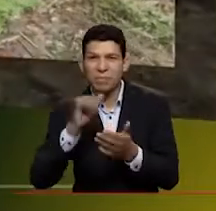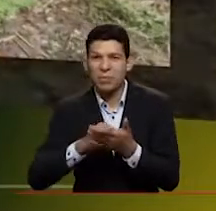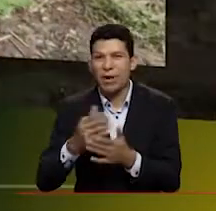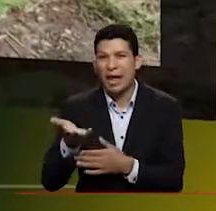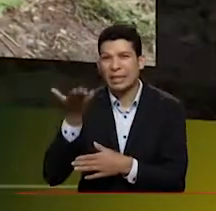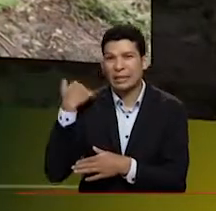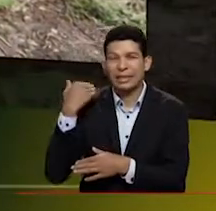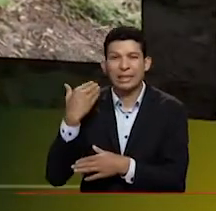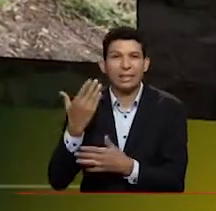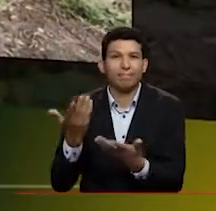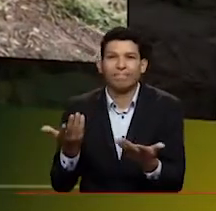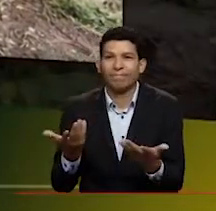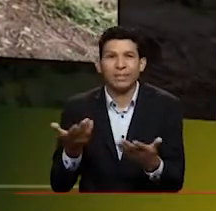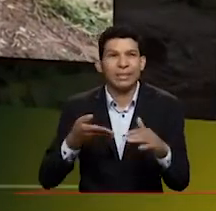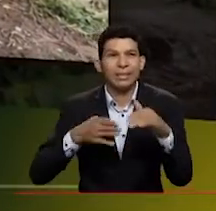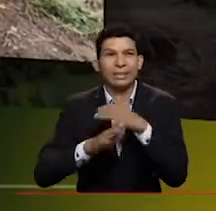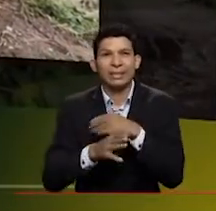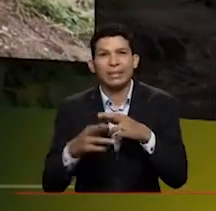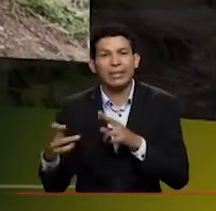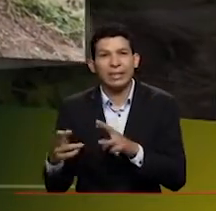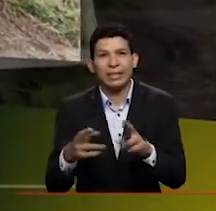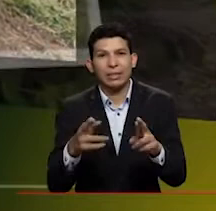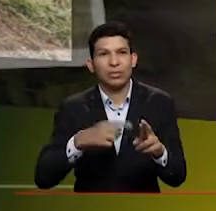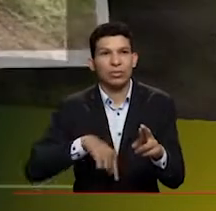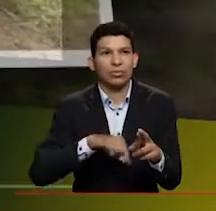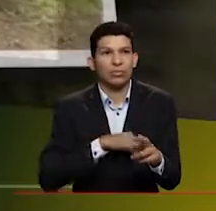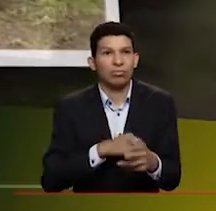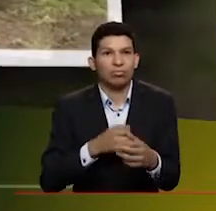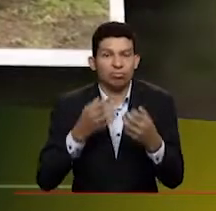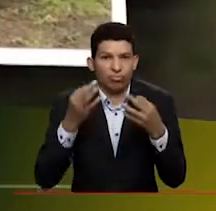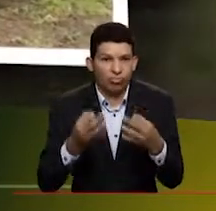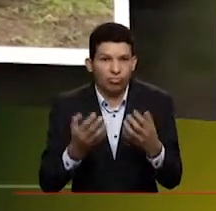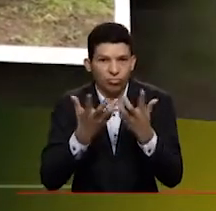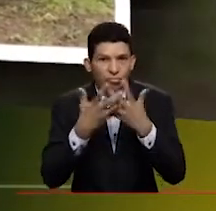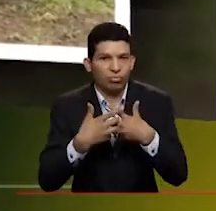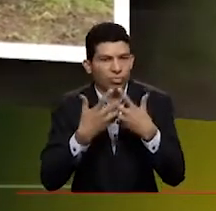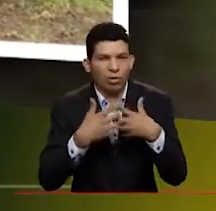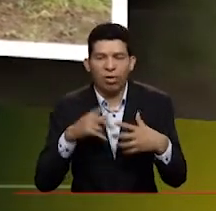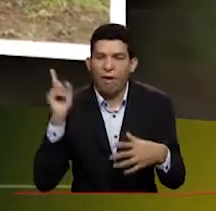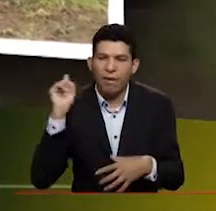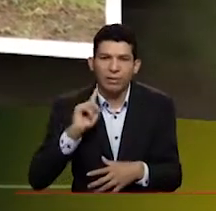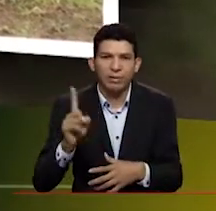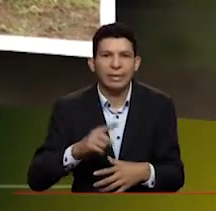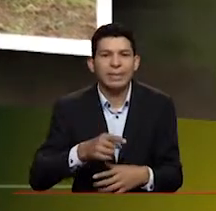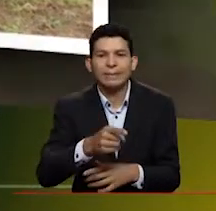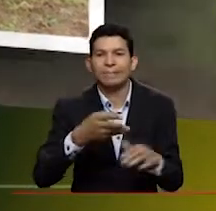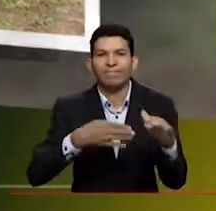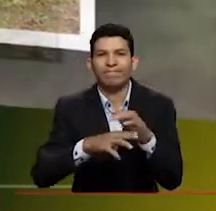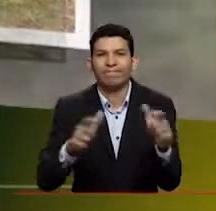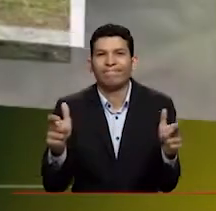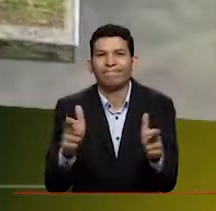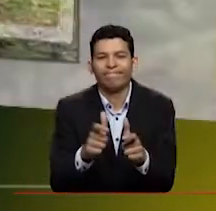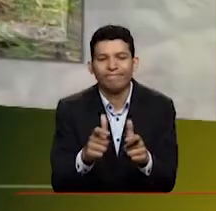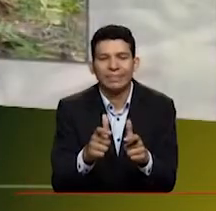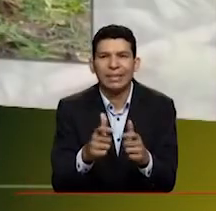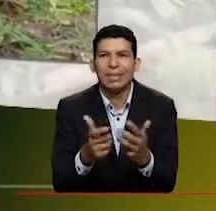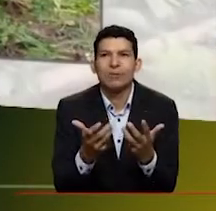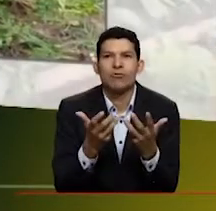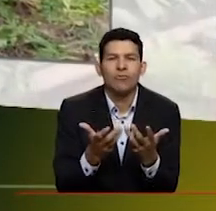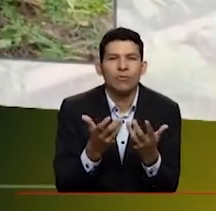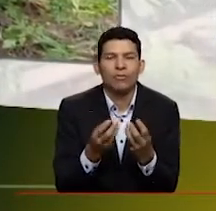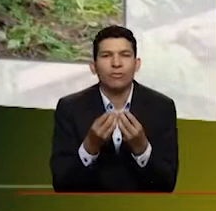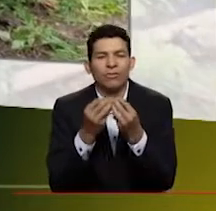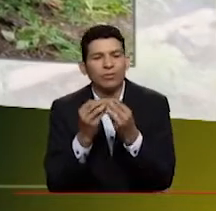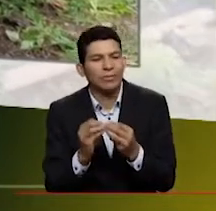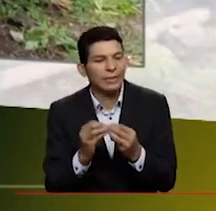hay tantos peces en el río, que es nuestra nación, nuestra empresa de toda la vida, entonces ha tocado buscar otras maneras y es